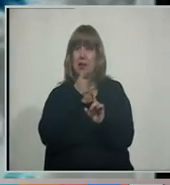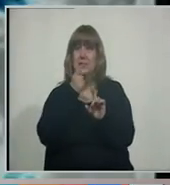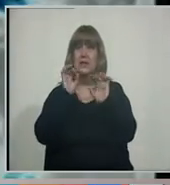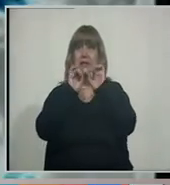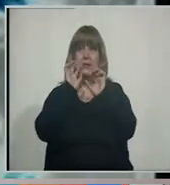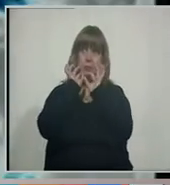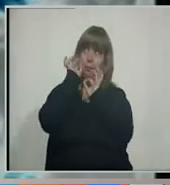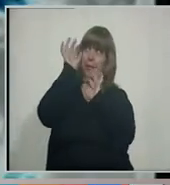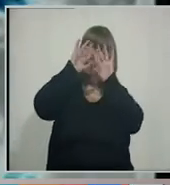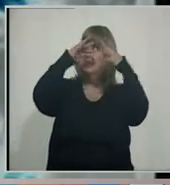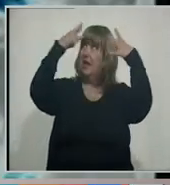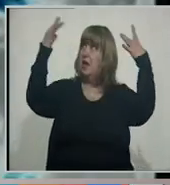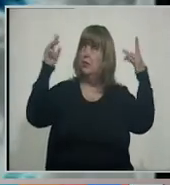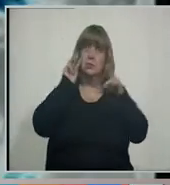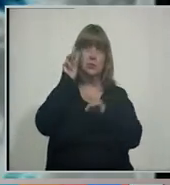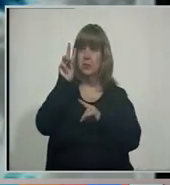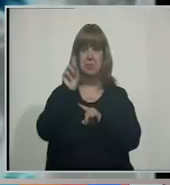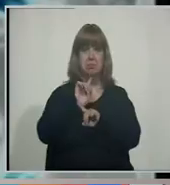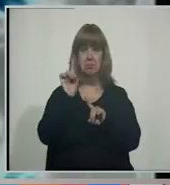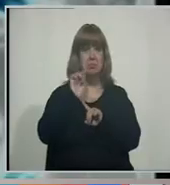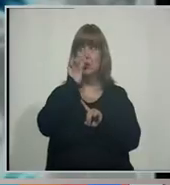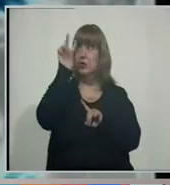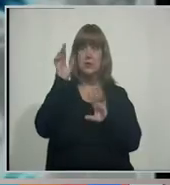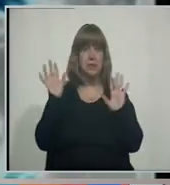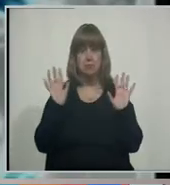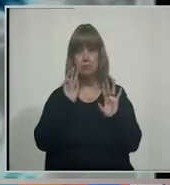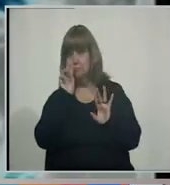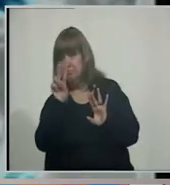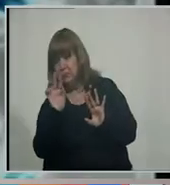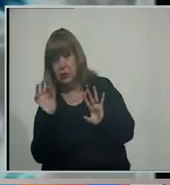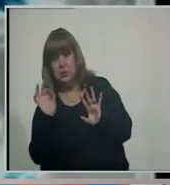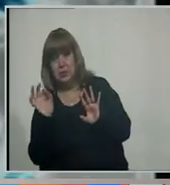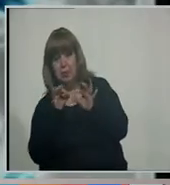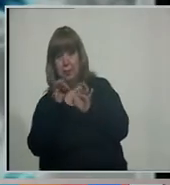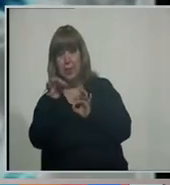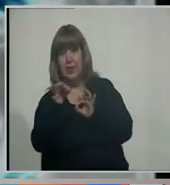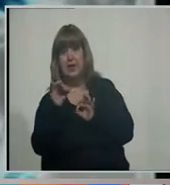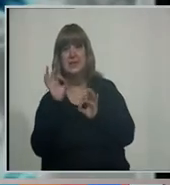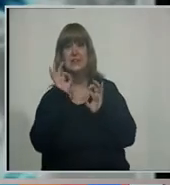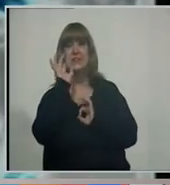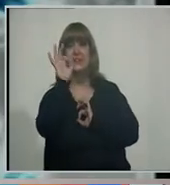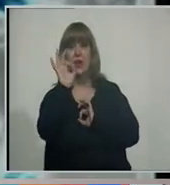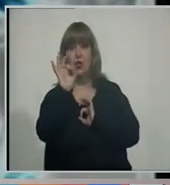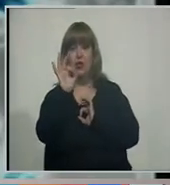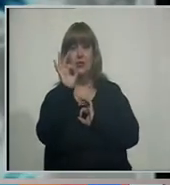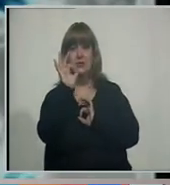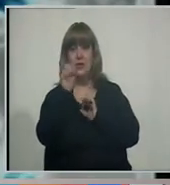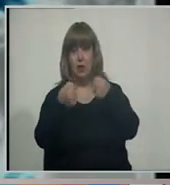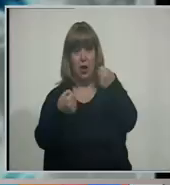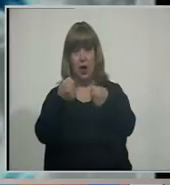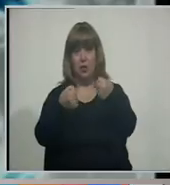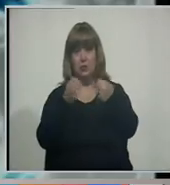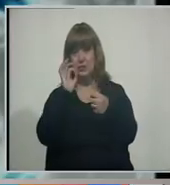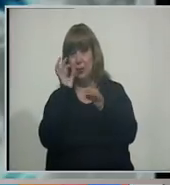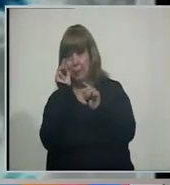nieblas que directamente anulan la visibilidad. Cero metro es lo que indica en este momento el observador de turno en el